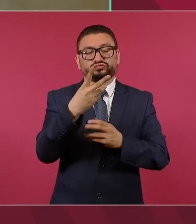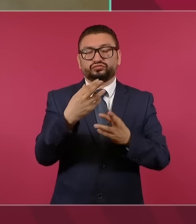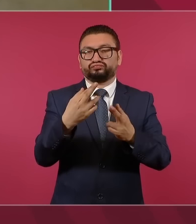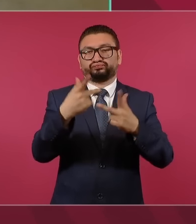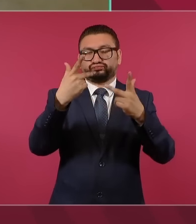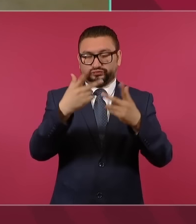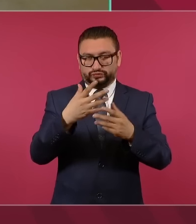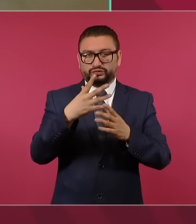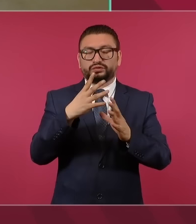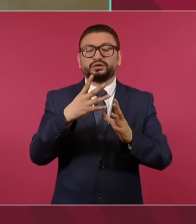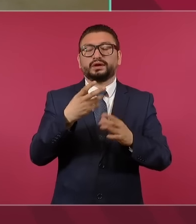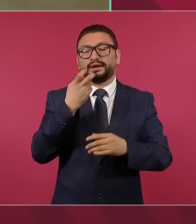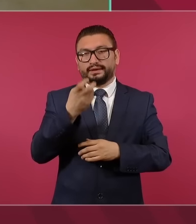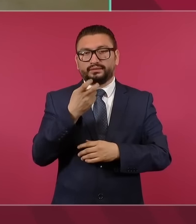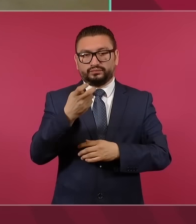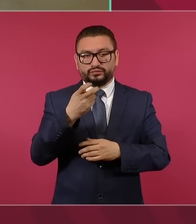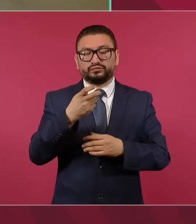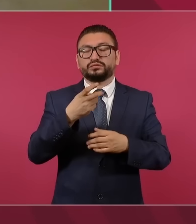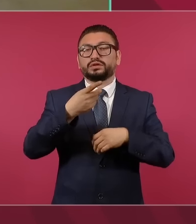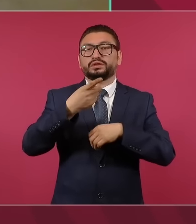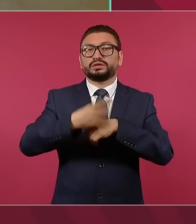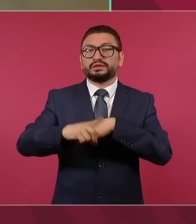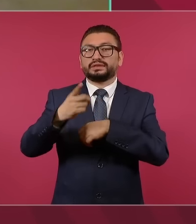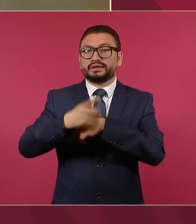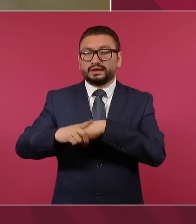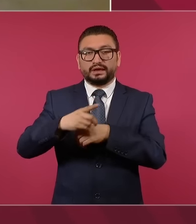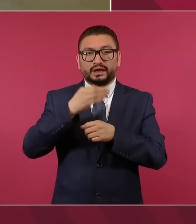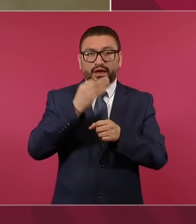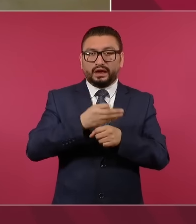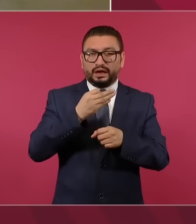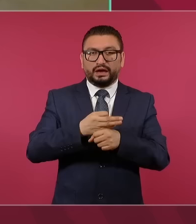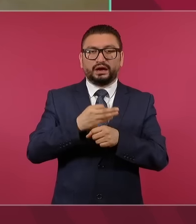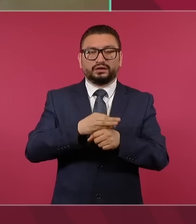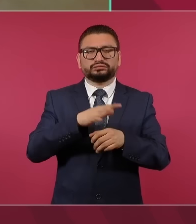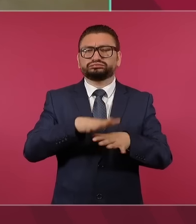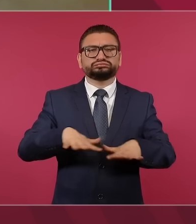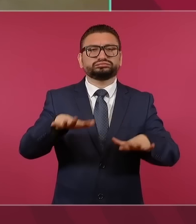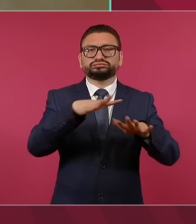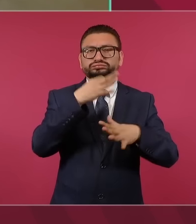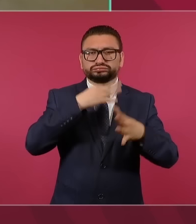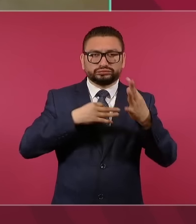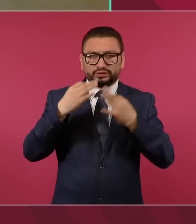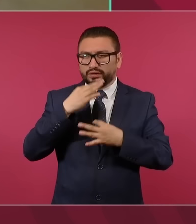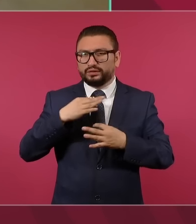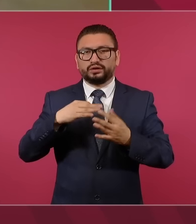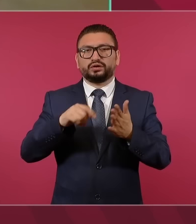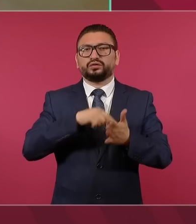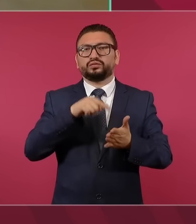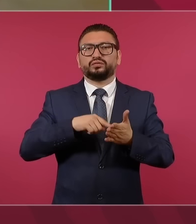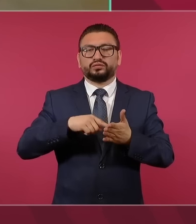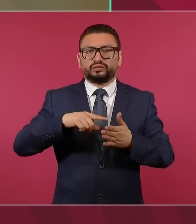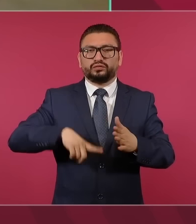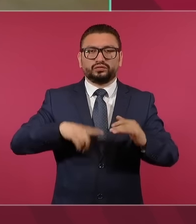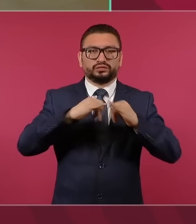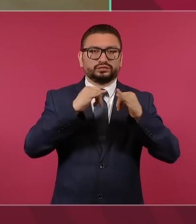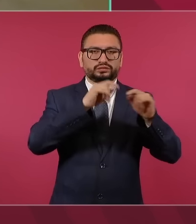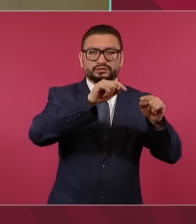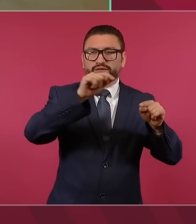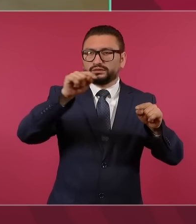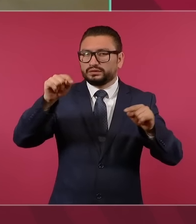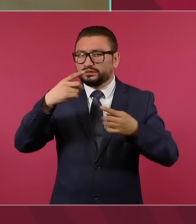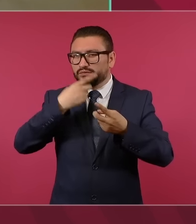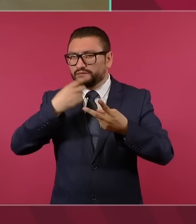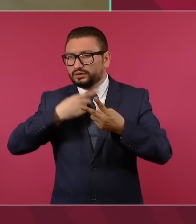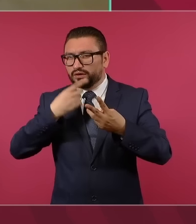presidente, los daños preliminares que nos están reportando las diferentes dependencias están